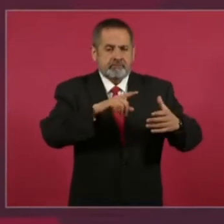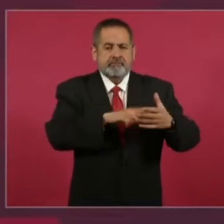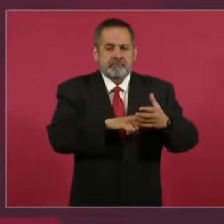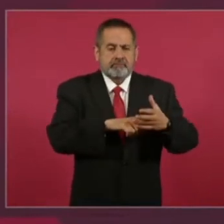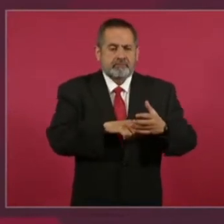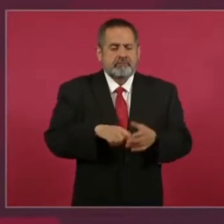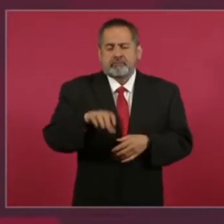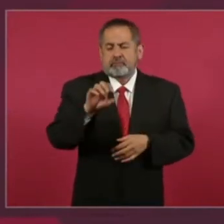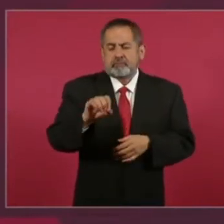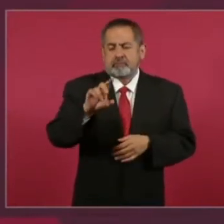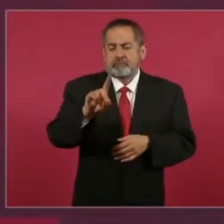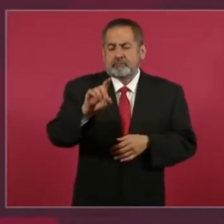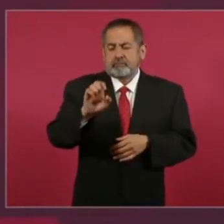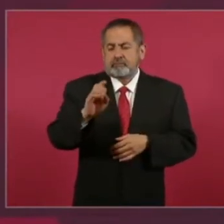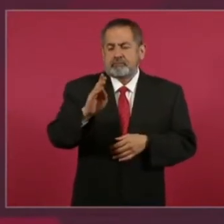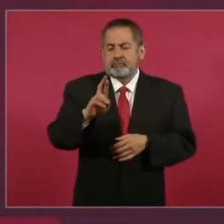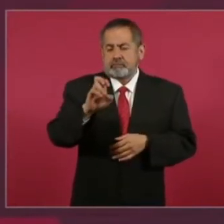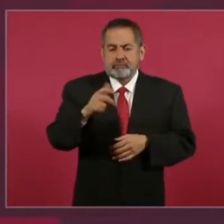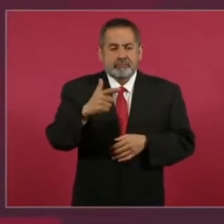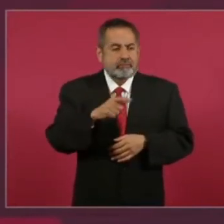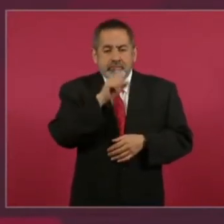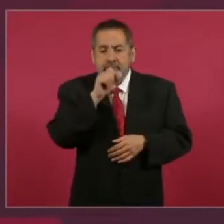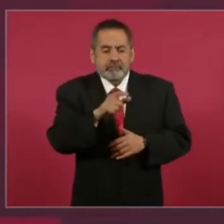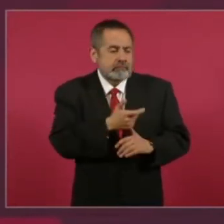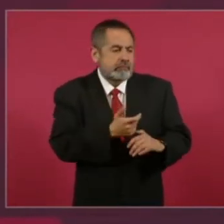Odebrecht entrega dinero